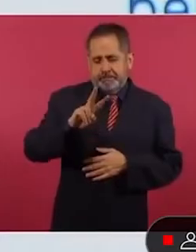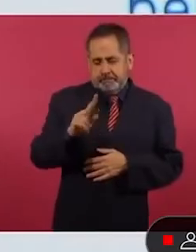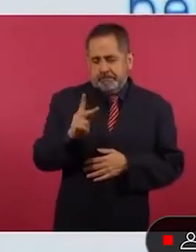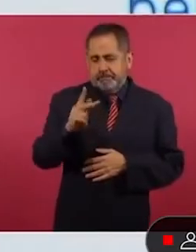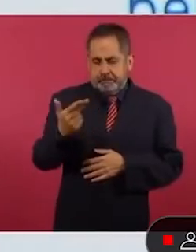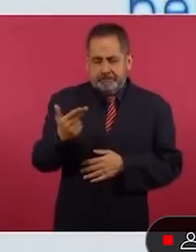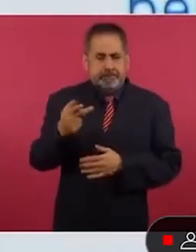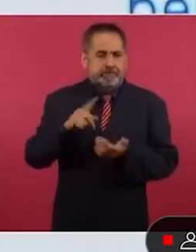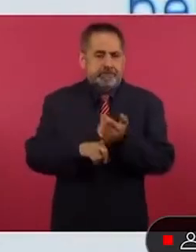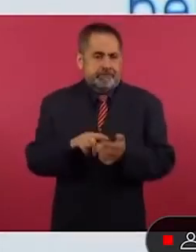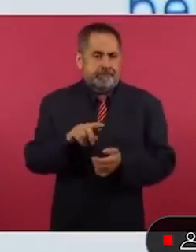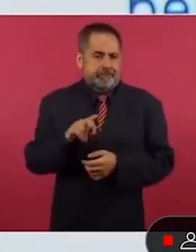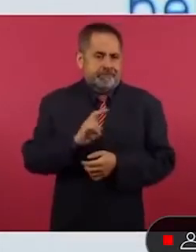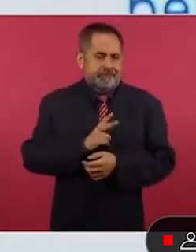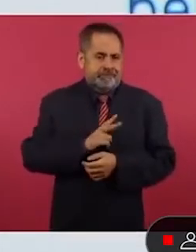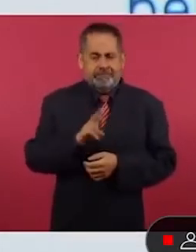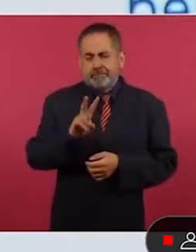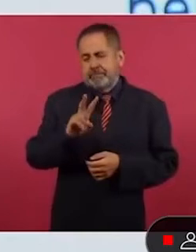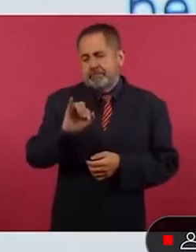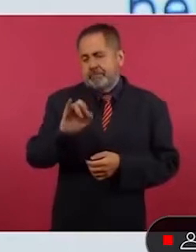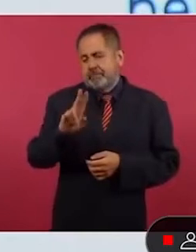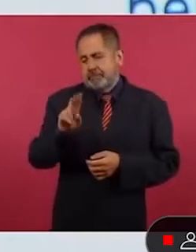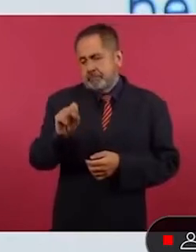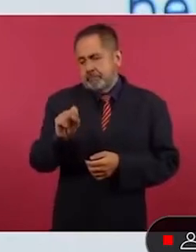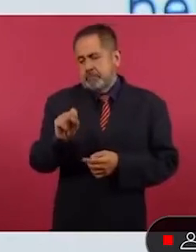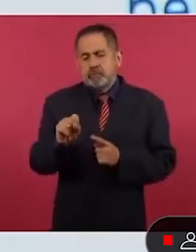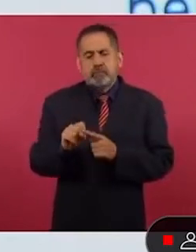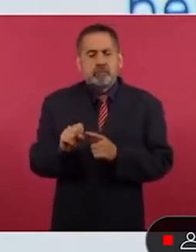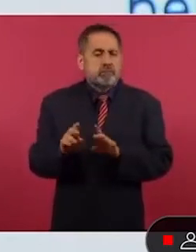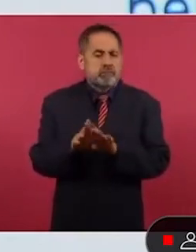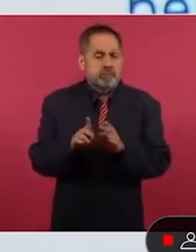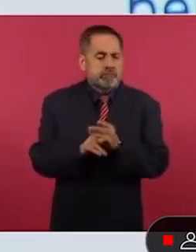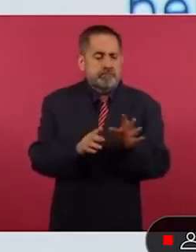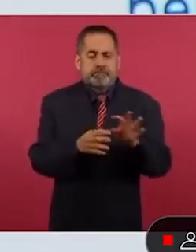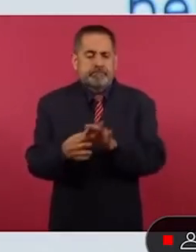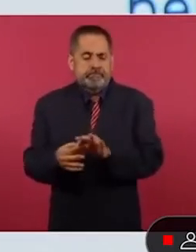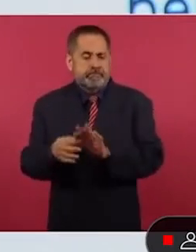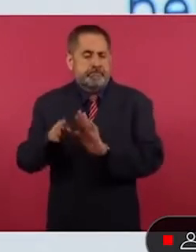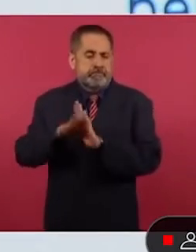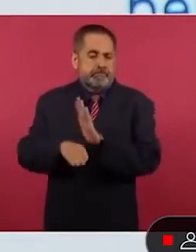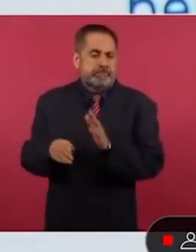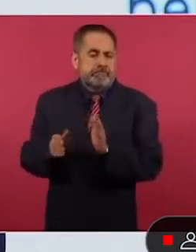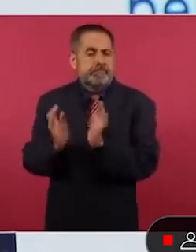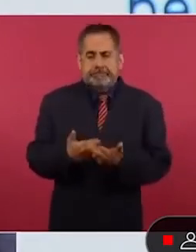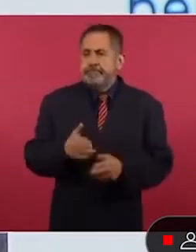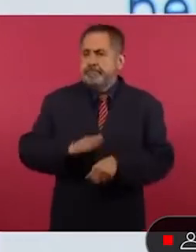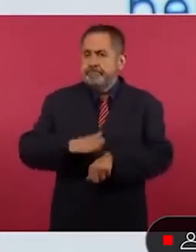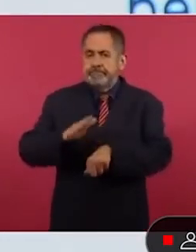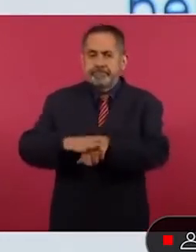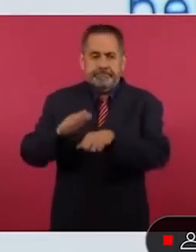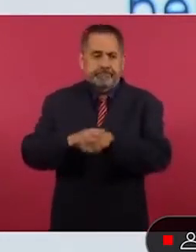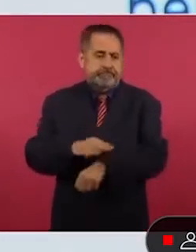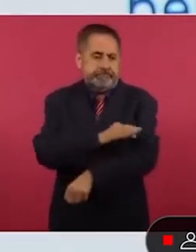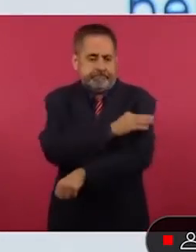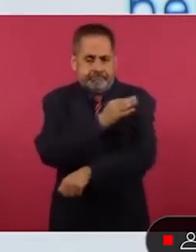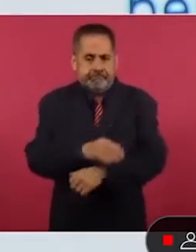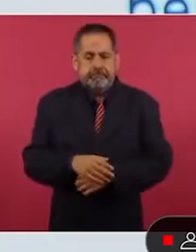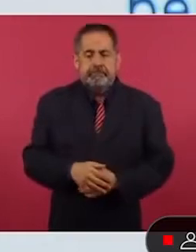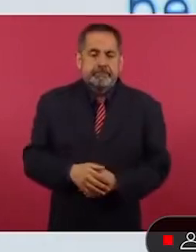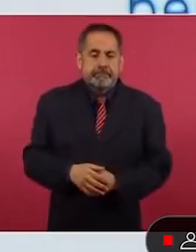virus que infecta crónicamente el aparato reproductivo y se ha asociado con el cáncer cervical. Las niñas